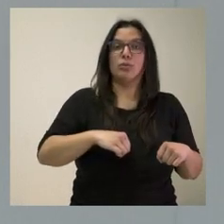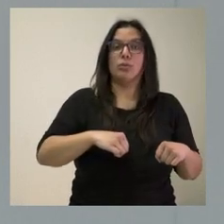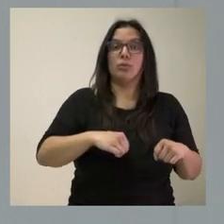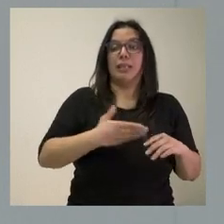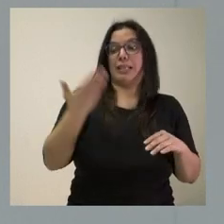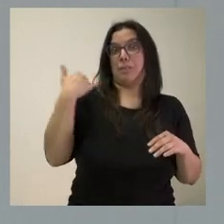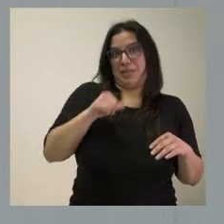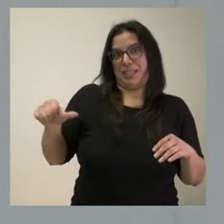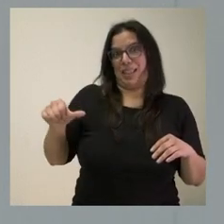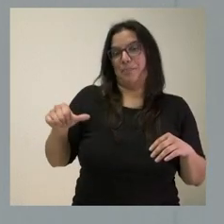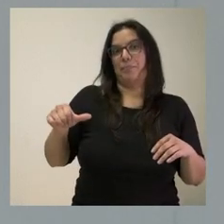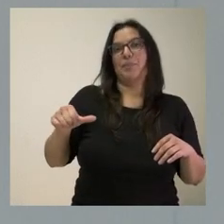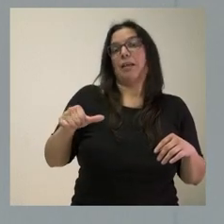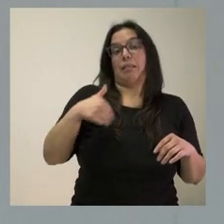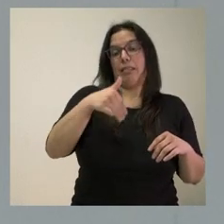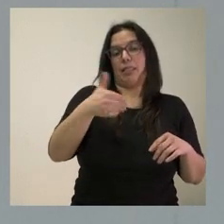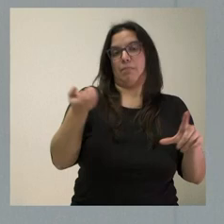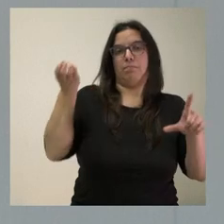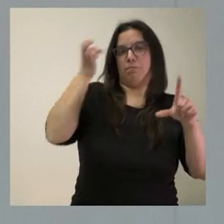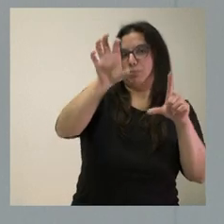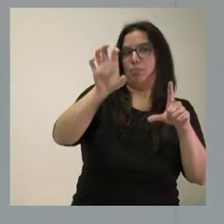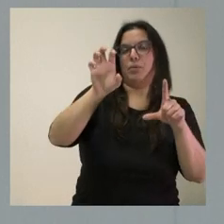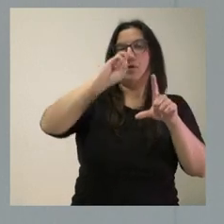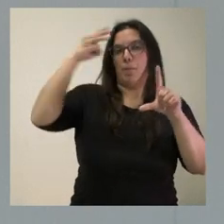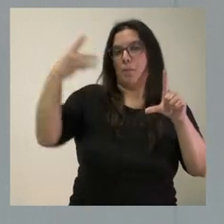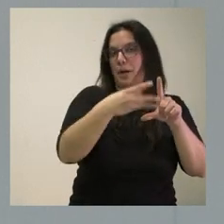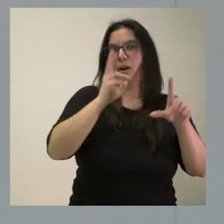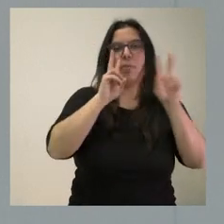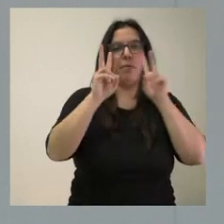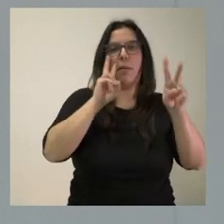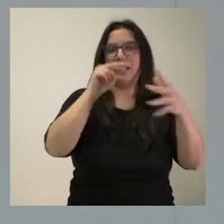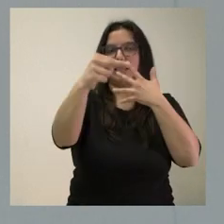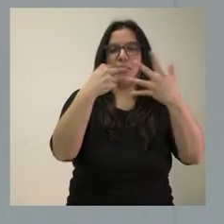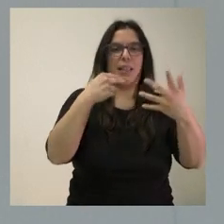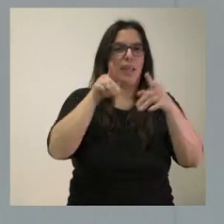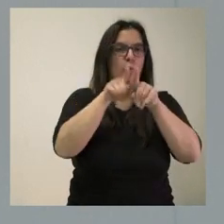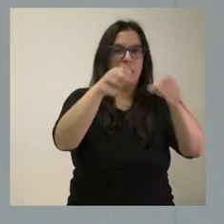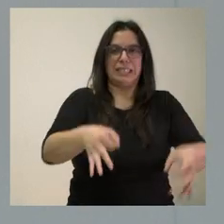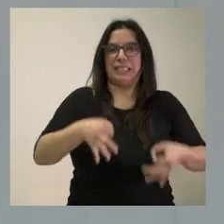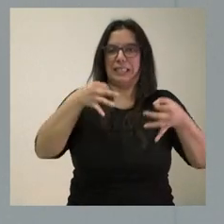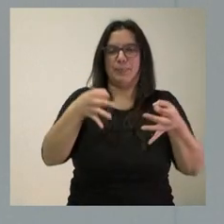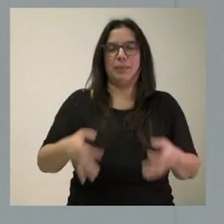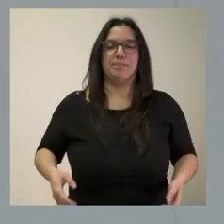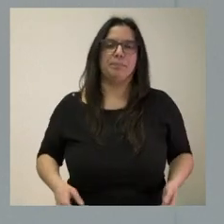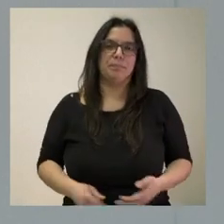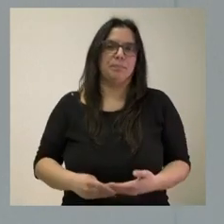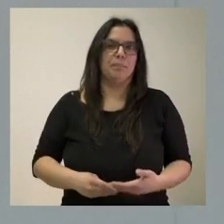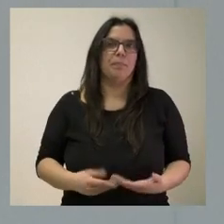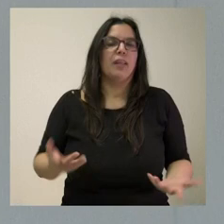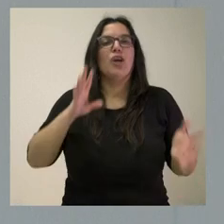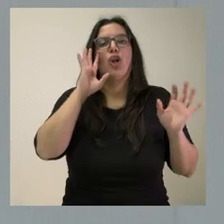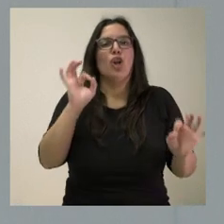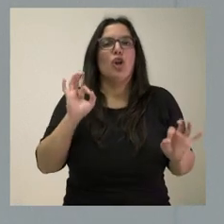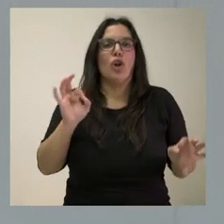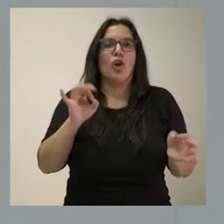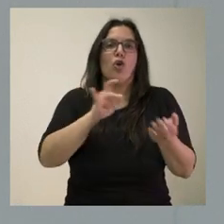anterior. Inmediatamente lo colgaremos en la página web y estará en su disposición, con transparencia, como lo haremos siempre. Entiendan ustedes que, lógicamente, las